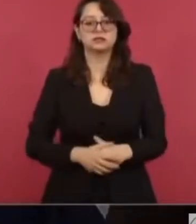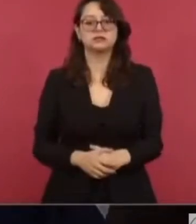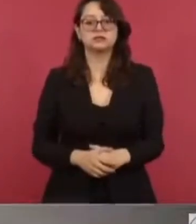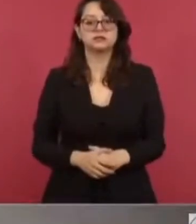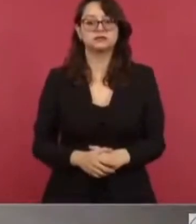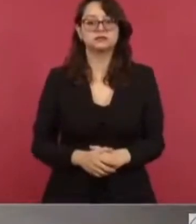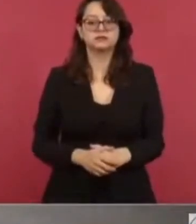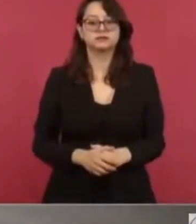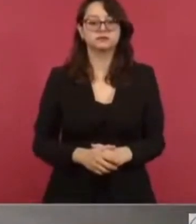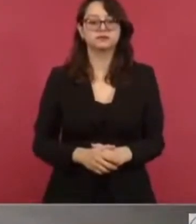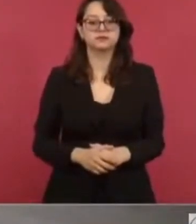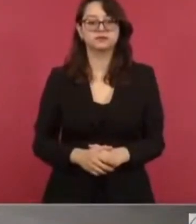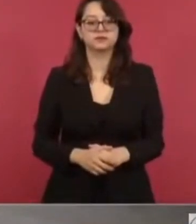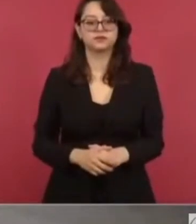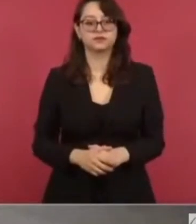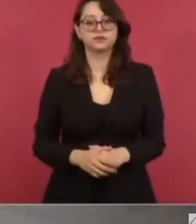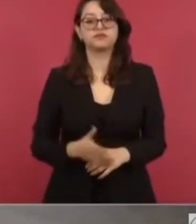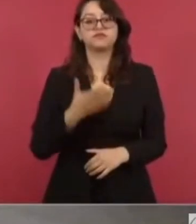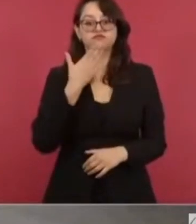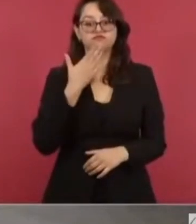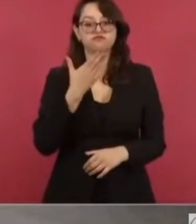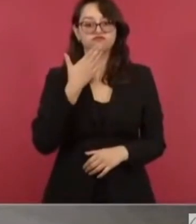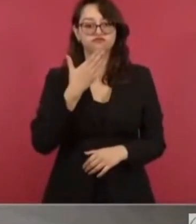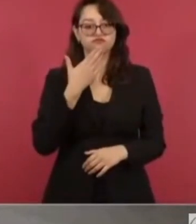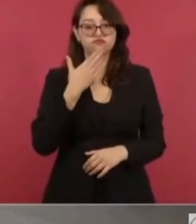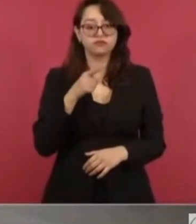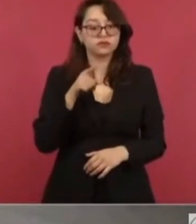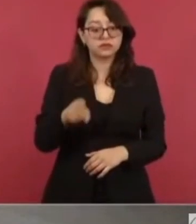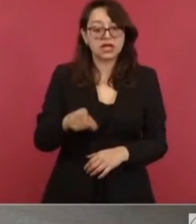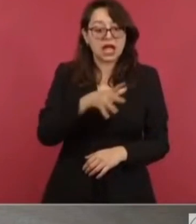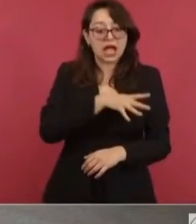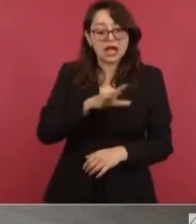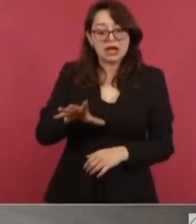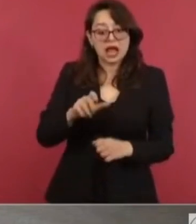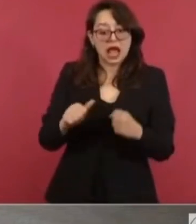Muy bien, general, si tiene algo más.